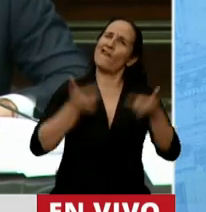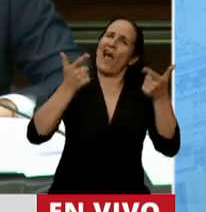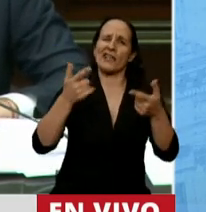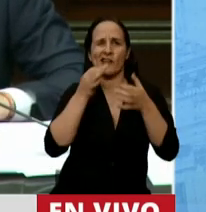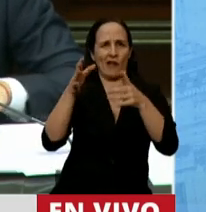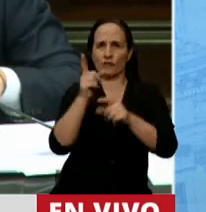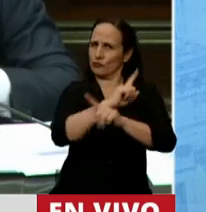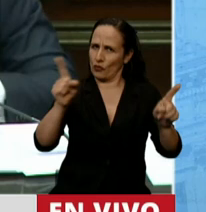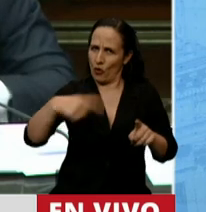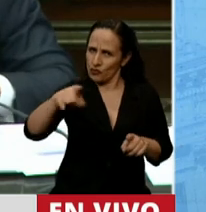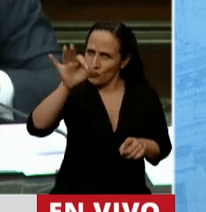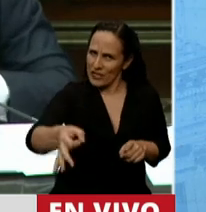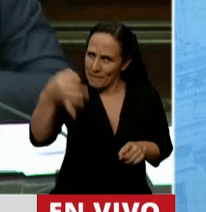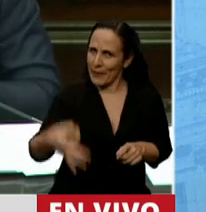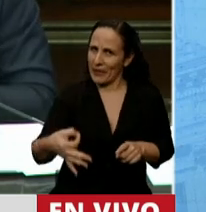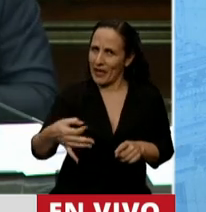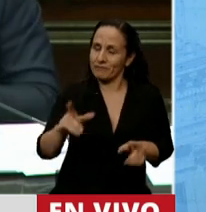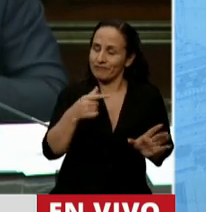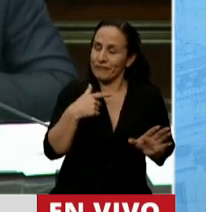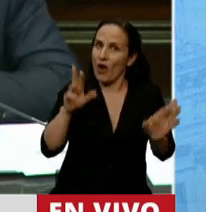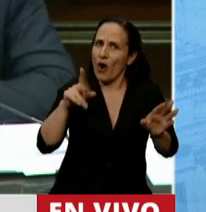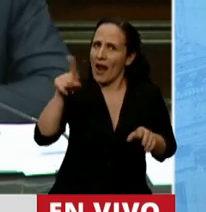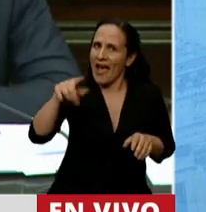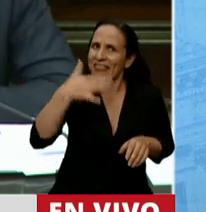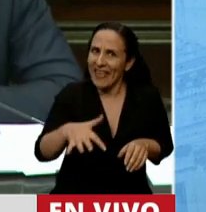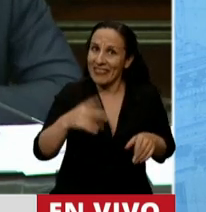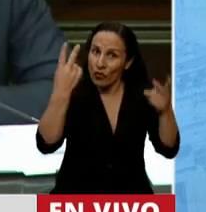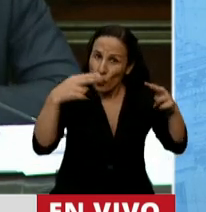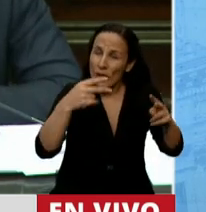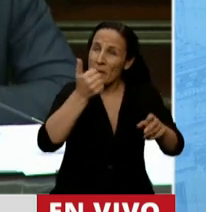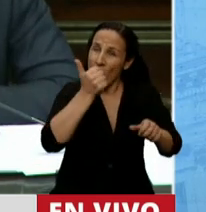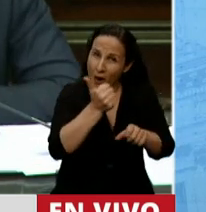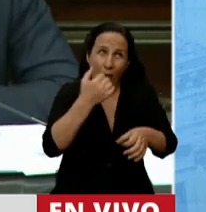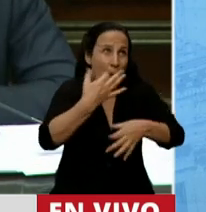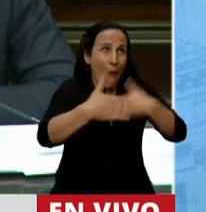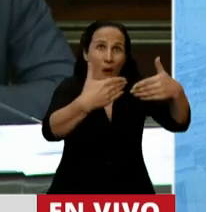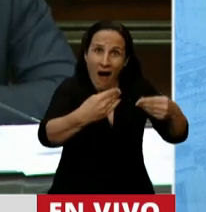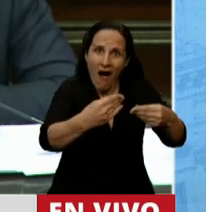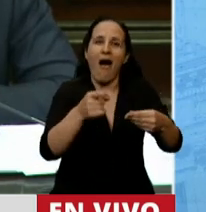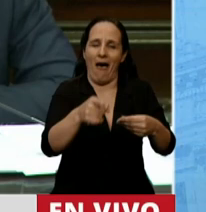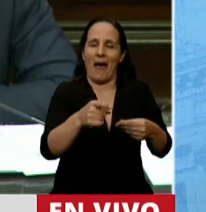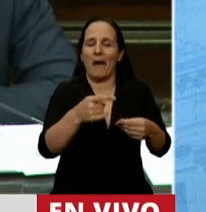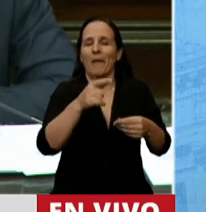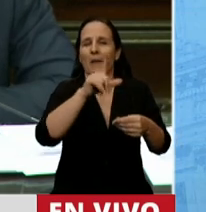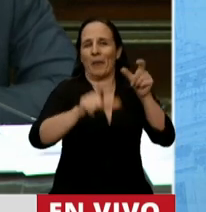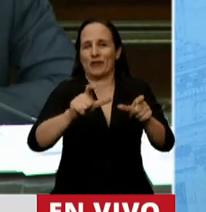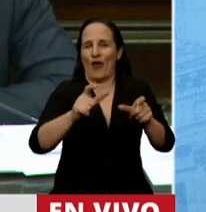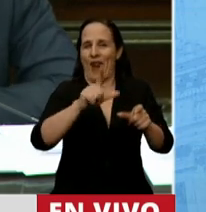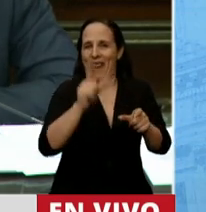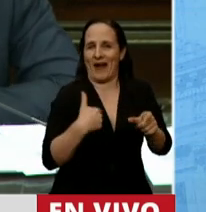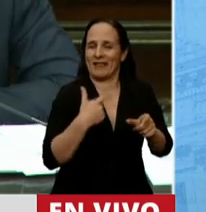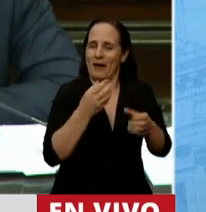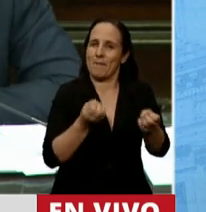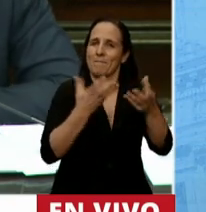Sépalo bien. Y espero que entienda que salvar al turismo es salvar a gran parte de nuestro país. Nada más, señor